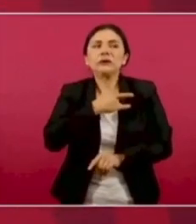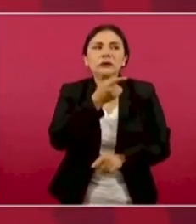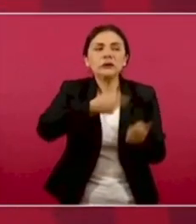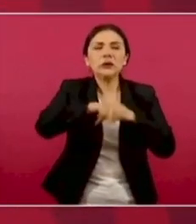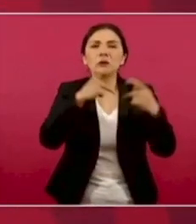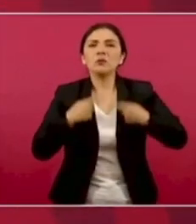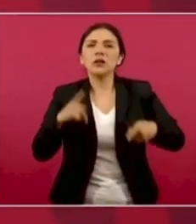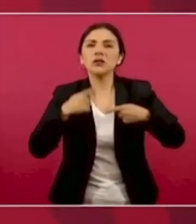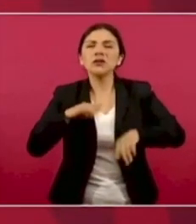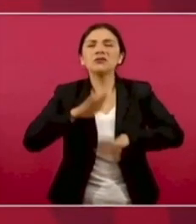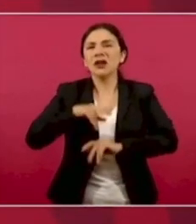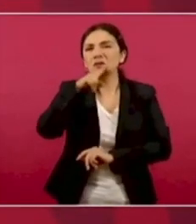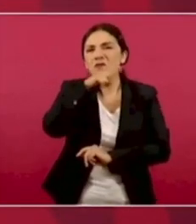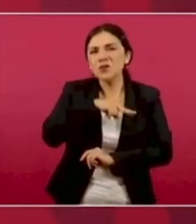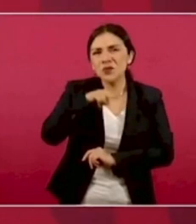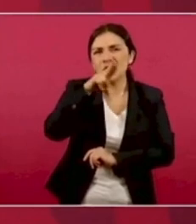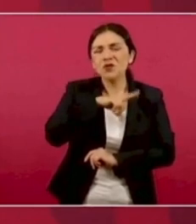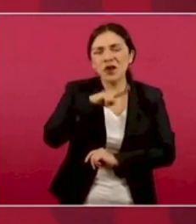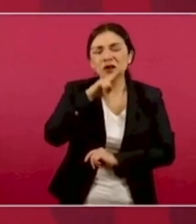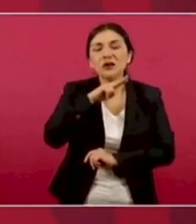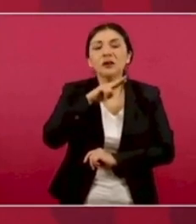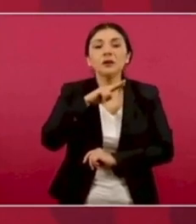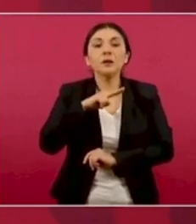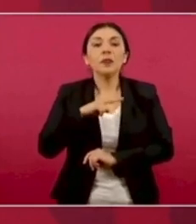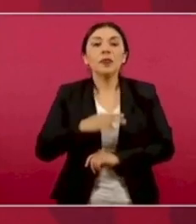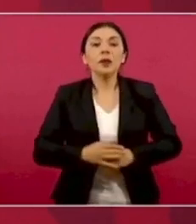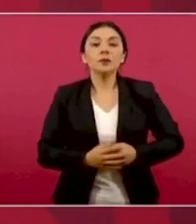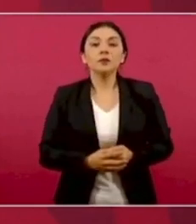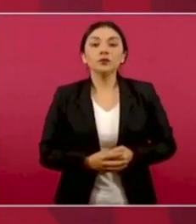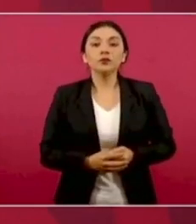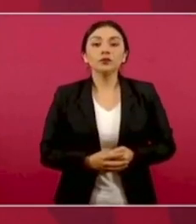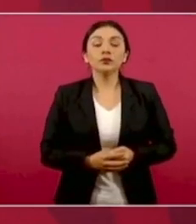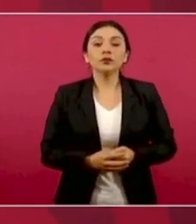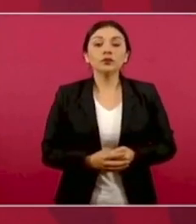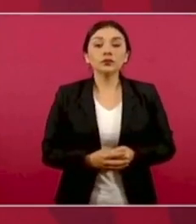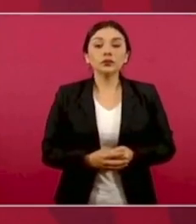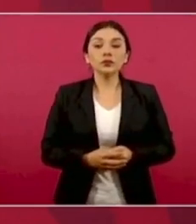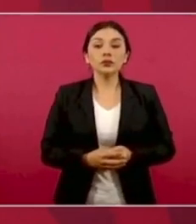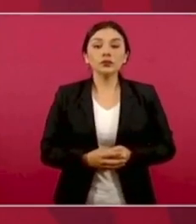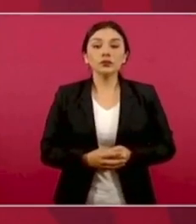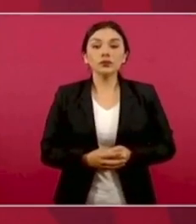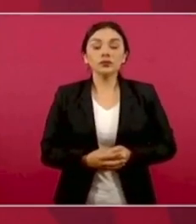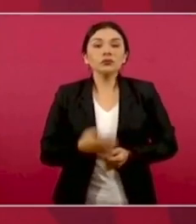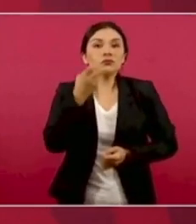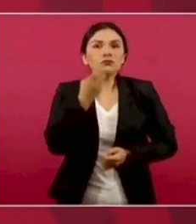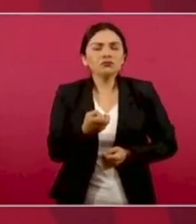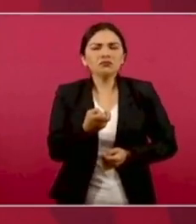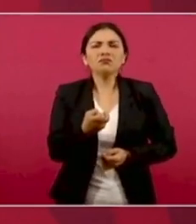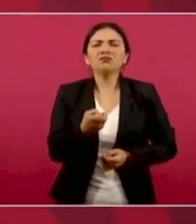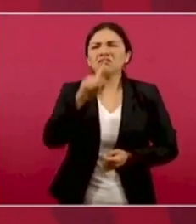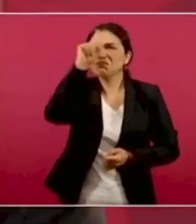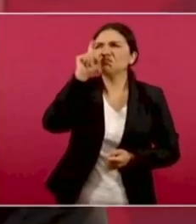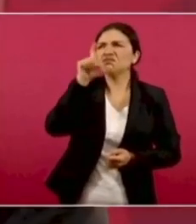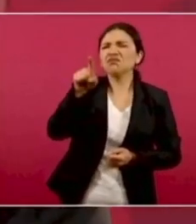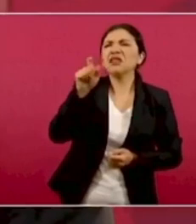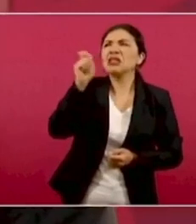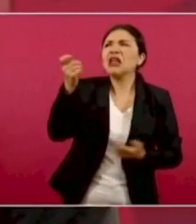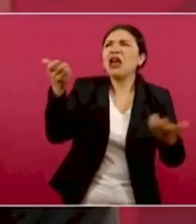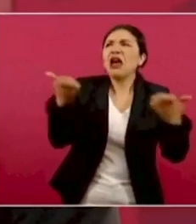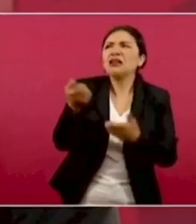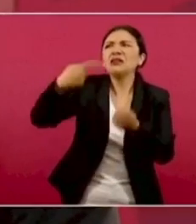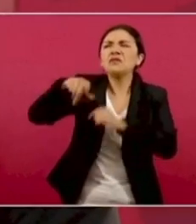y no se sabe qué hace la autoridad. Entonces,